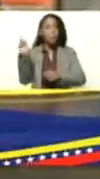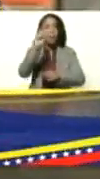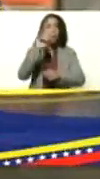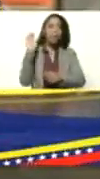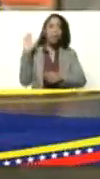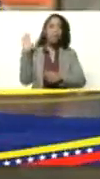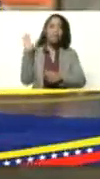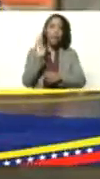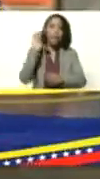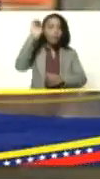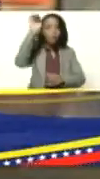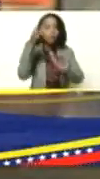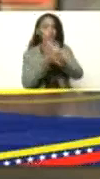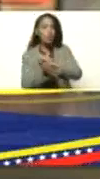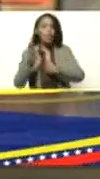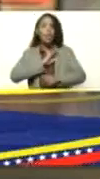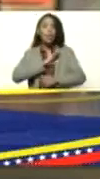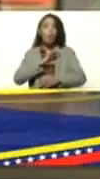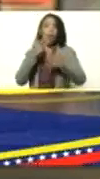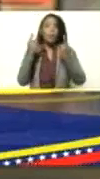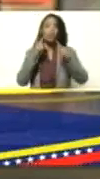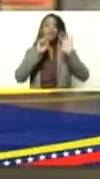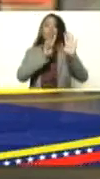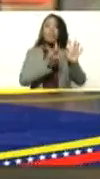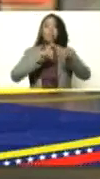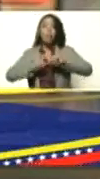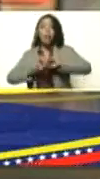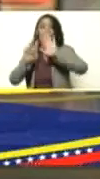venir tenemos a mano el 7 más 7